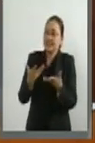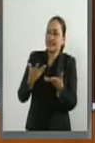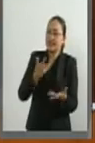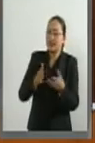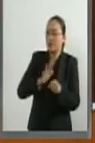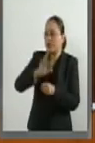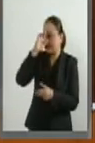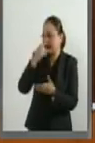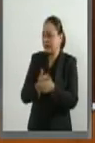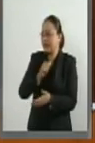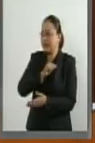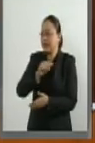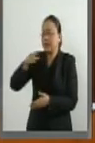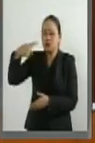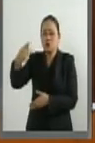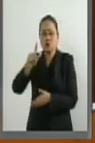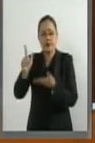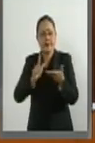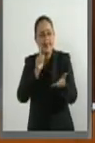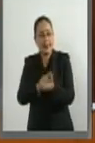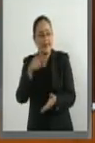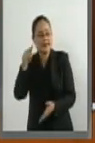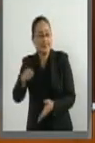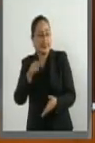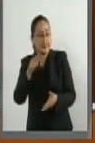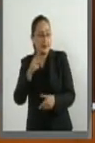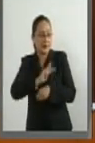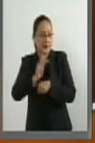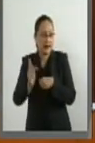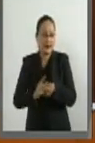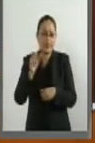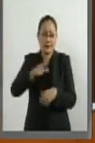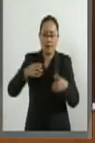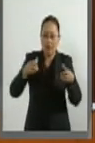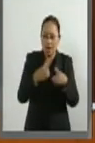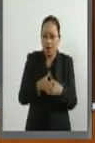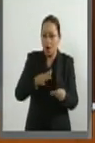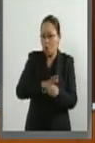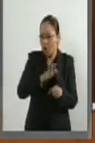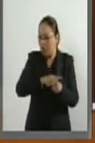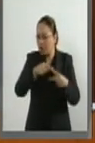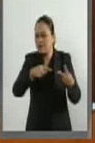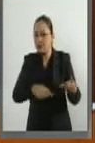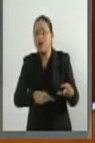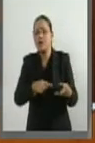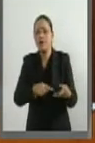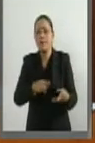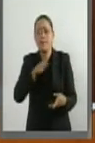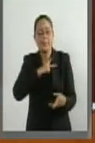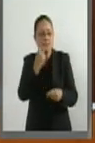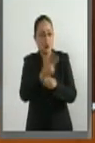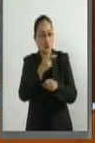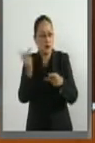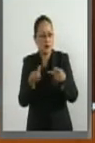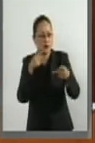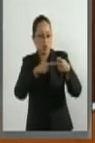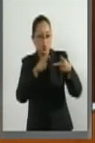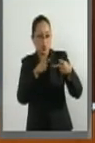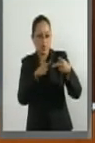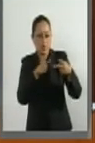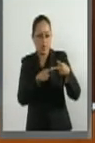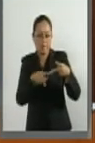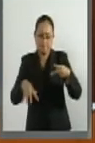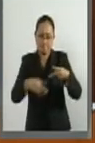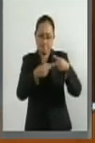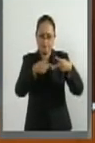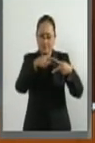medidas del gobierno de ese país y a los sectores productivo y explotador. Mi segunda pregunta complementa la